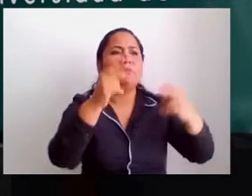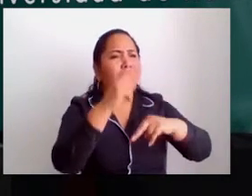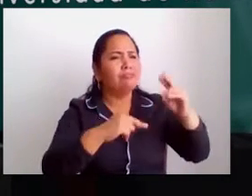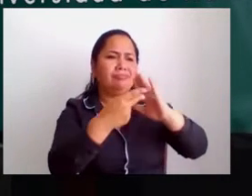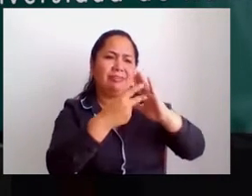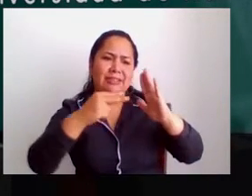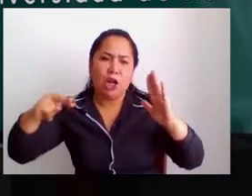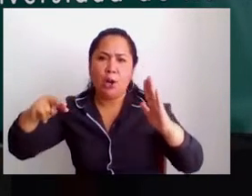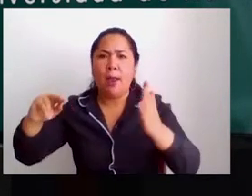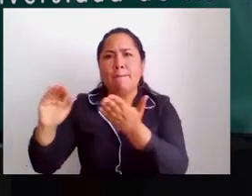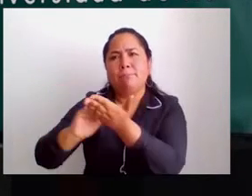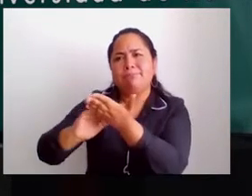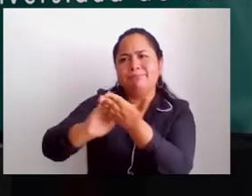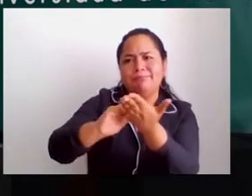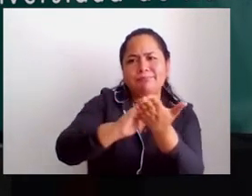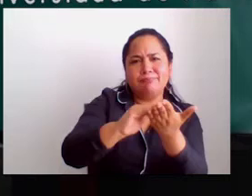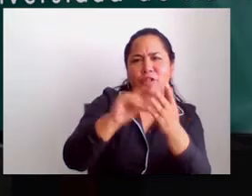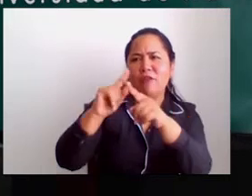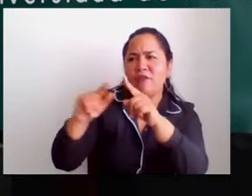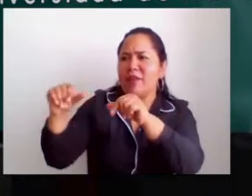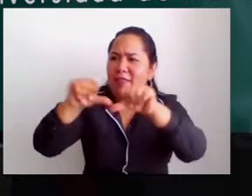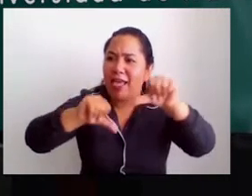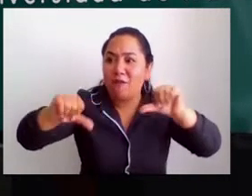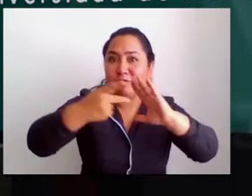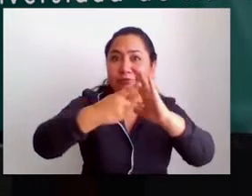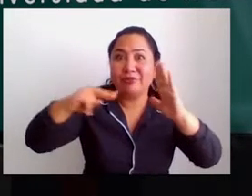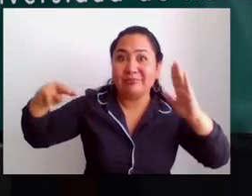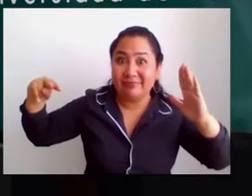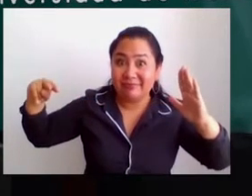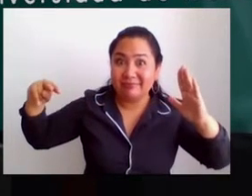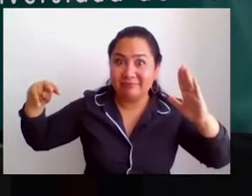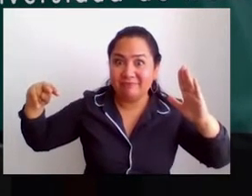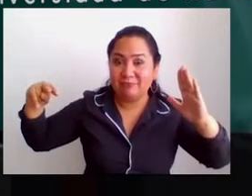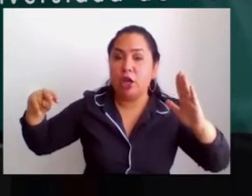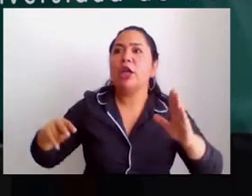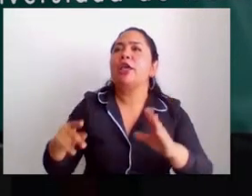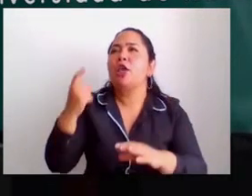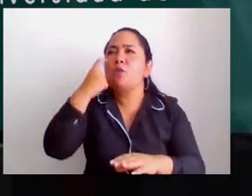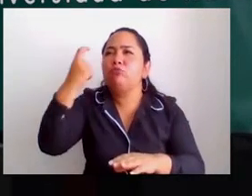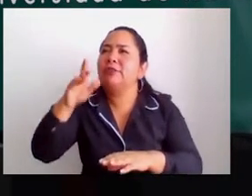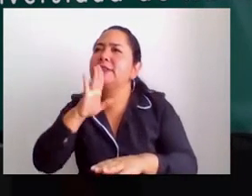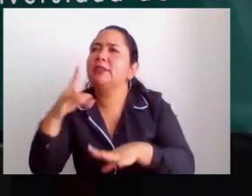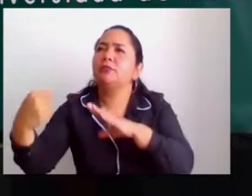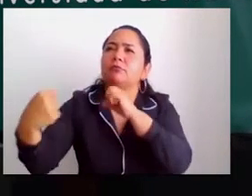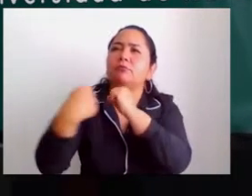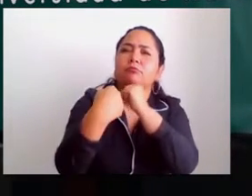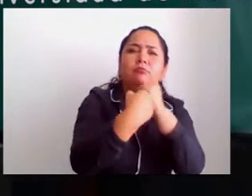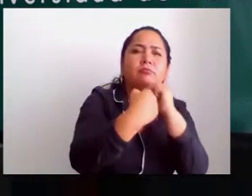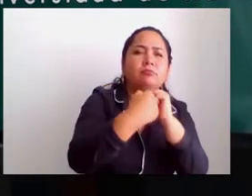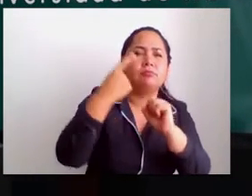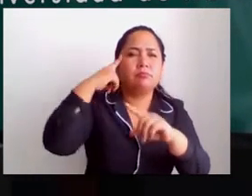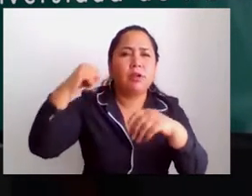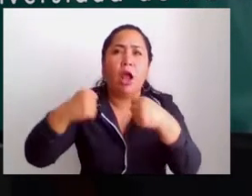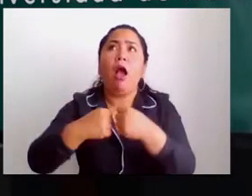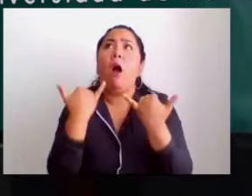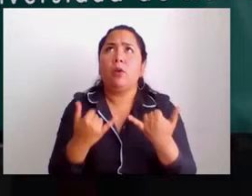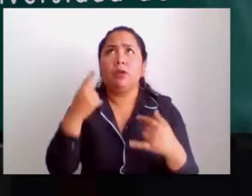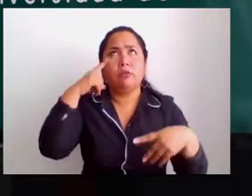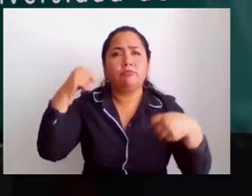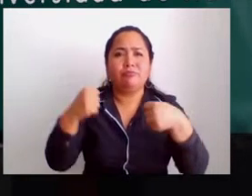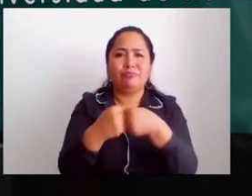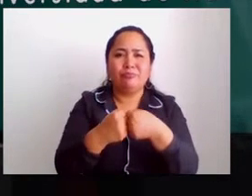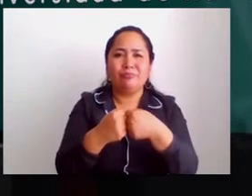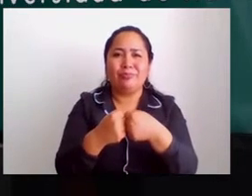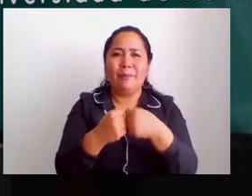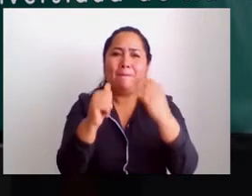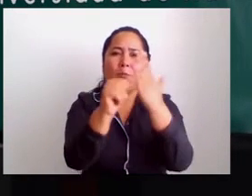infraestructura tecnológica, mejorar los laboratorios con los recursos que tenemos y buscar aliados estratégicos. En este momento se tiene